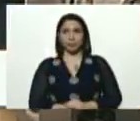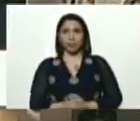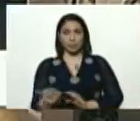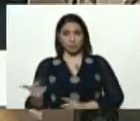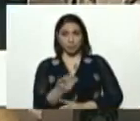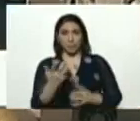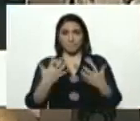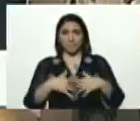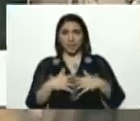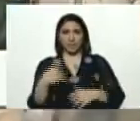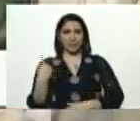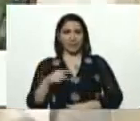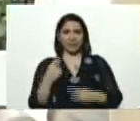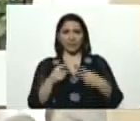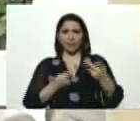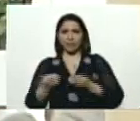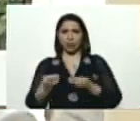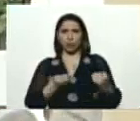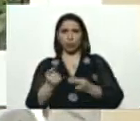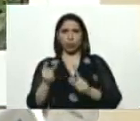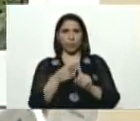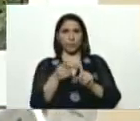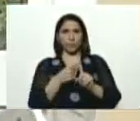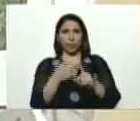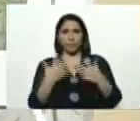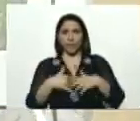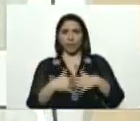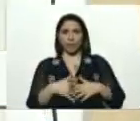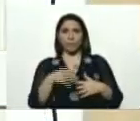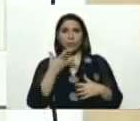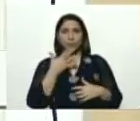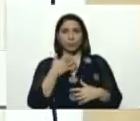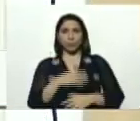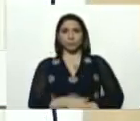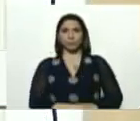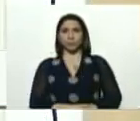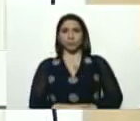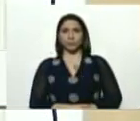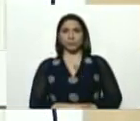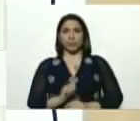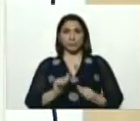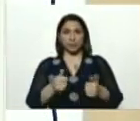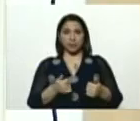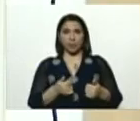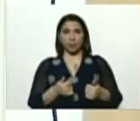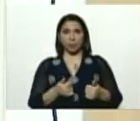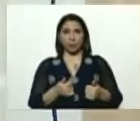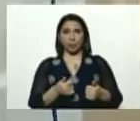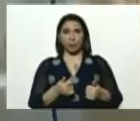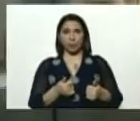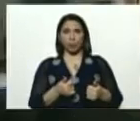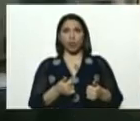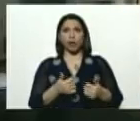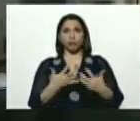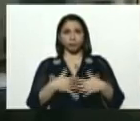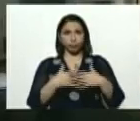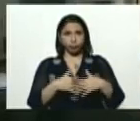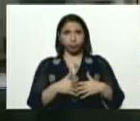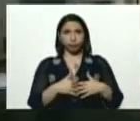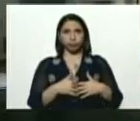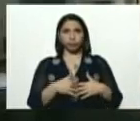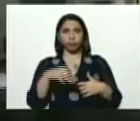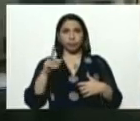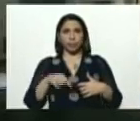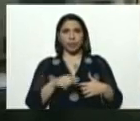tienen diferentes controles. El primer equipo, la versión cero, comenzamos con un control electromecánico y